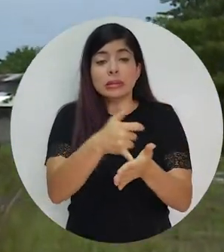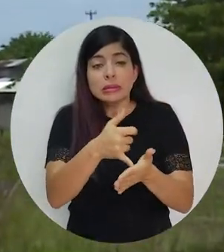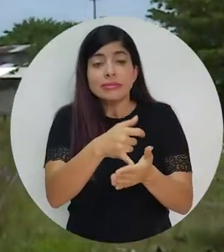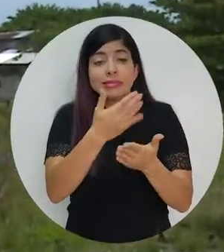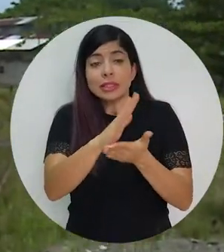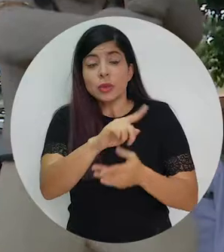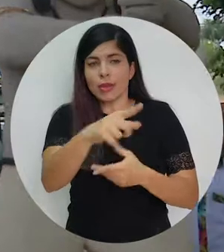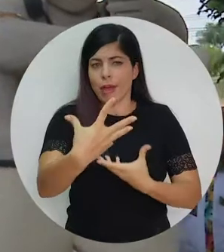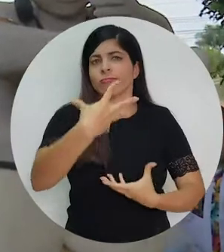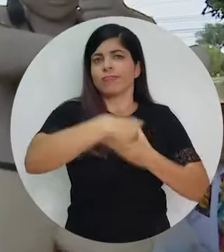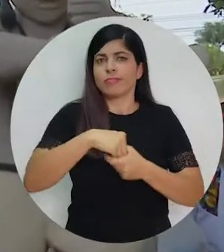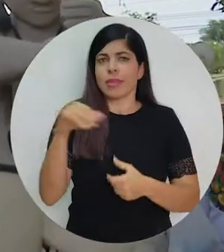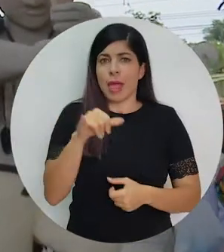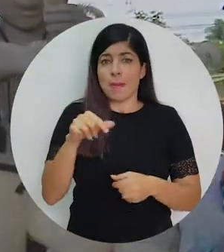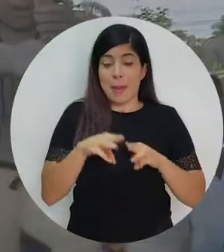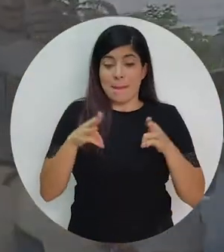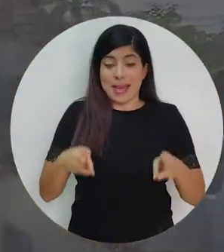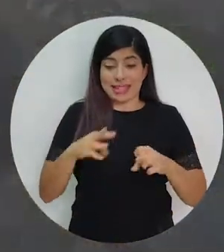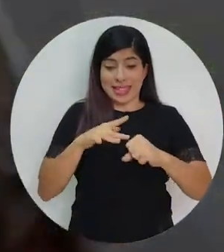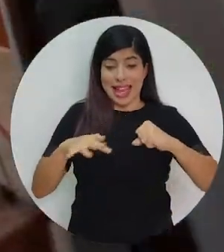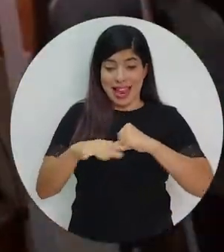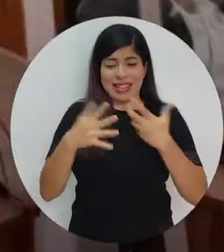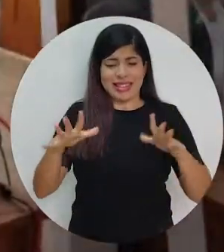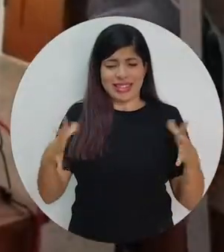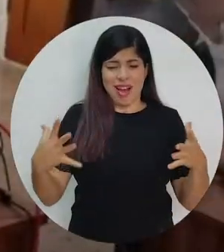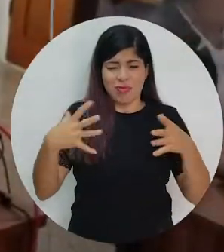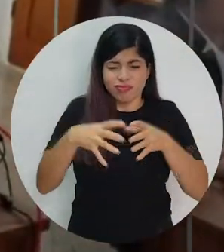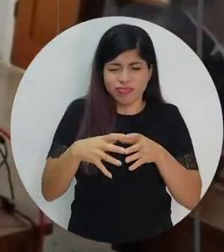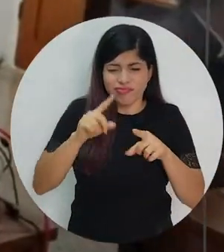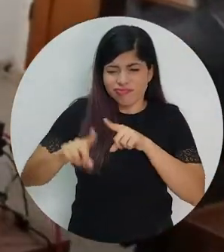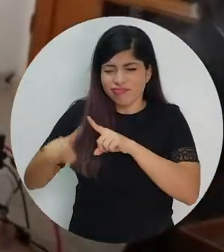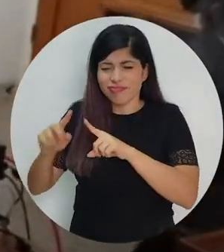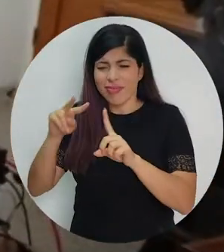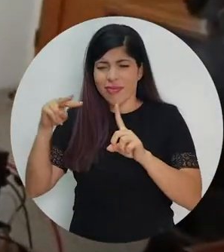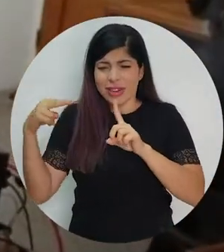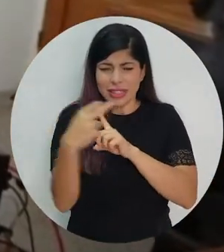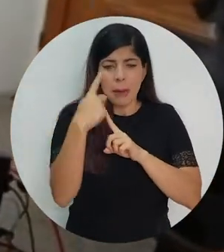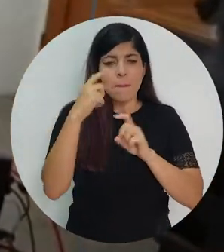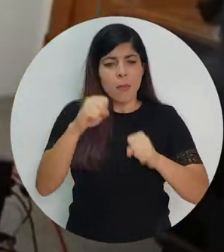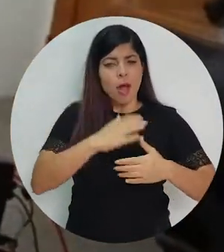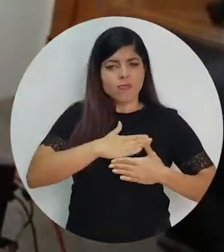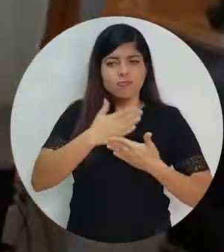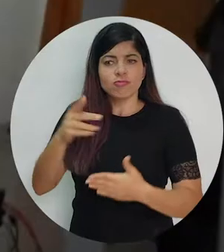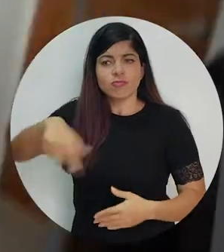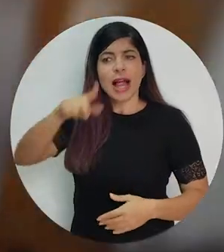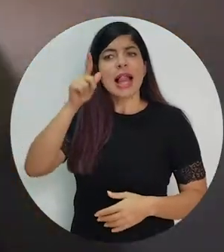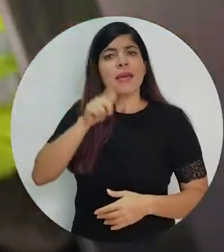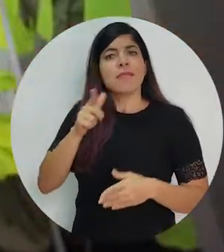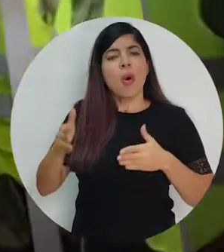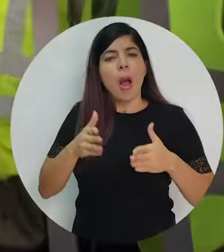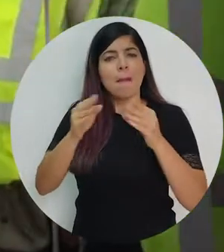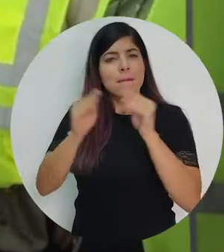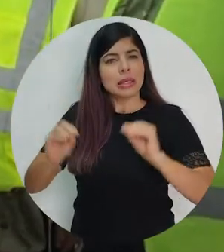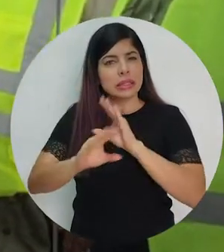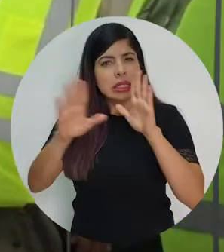poblaciones más vulnerables o excluidas. Desde Mesa Caribe hemos conjugado una multiplicidad de visiones para ofrecerle a la provincia de